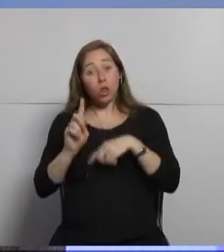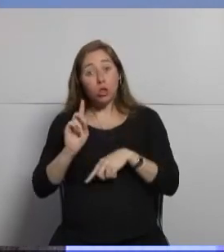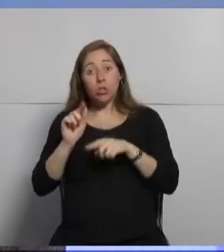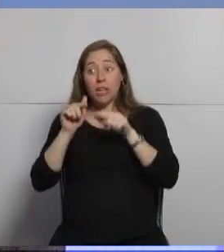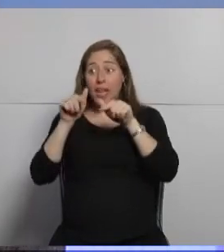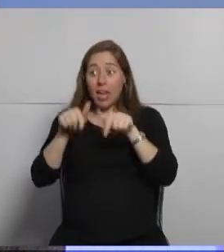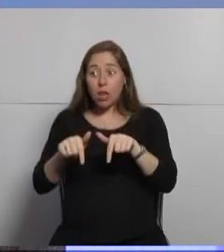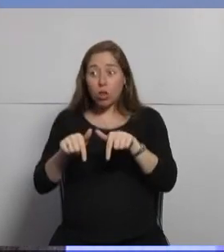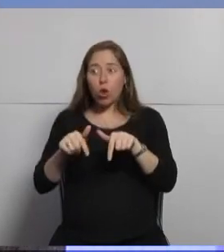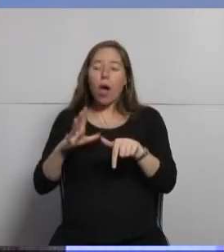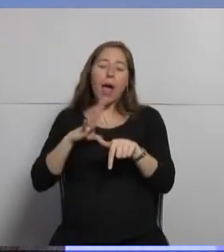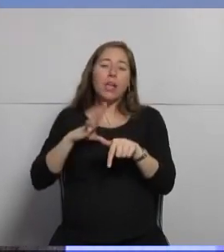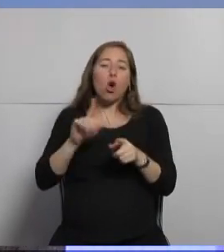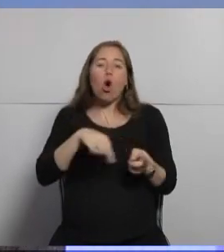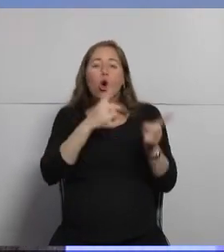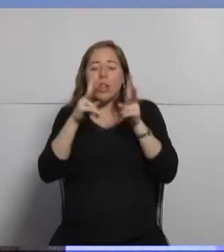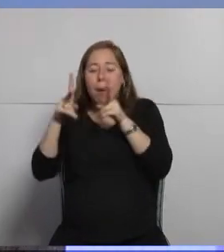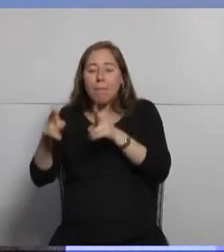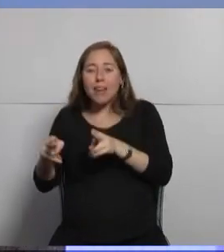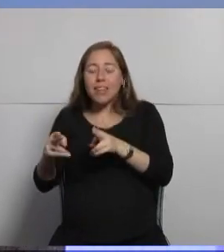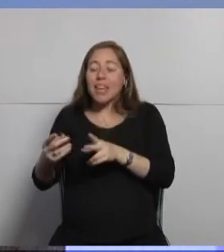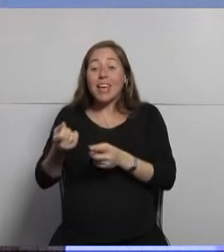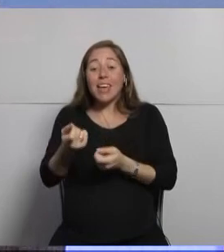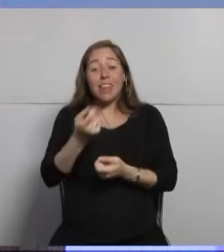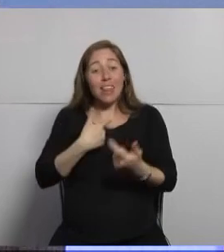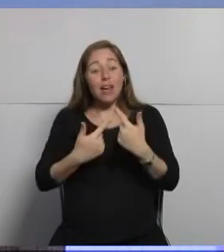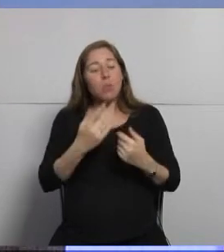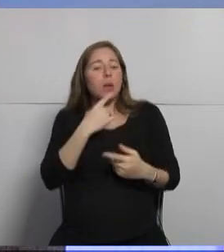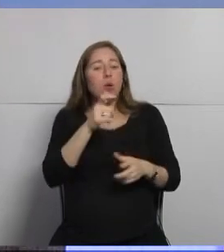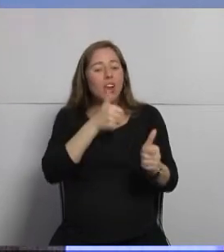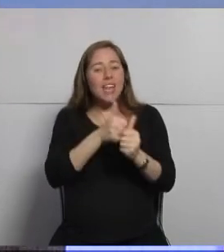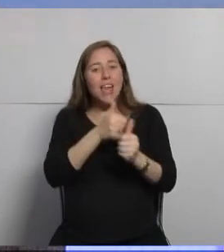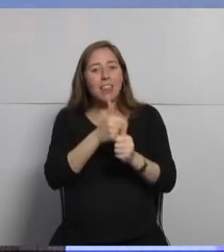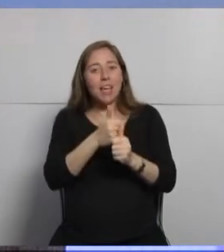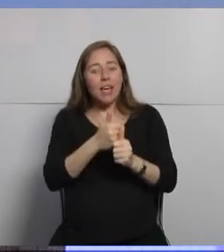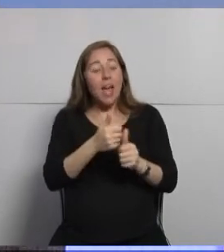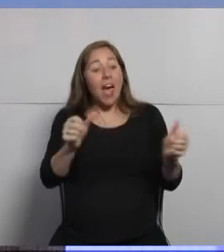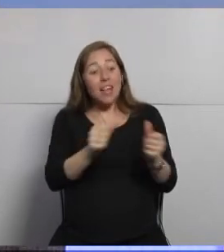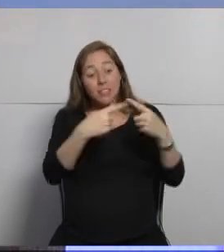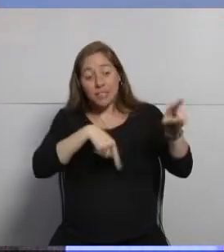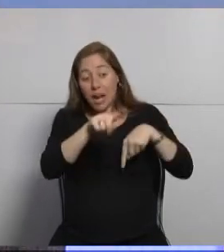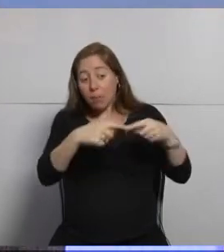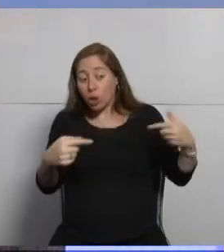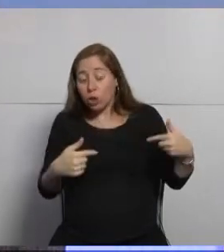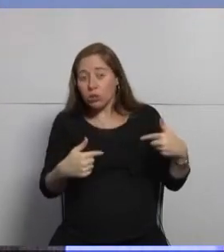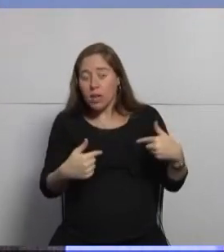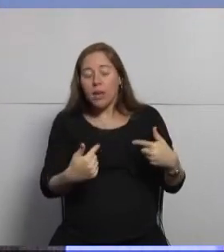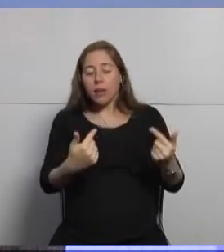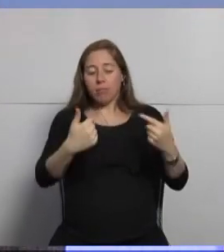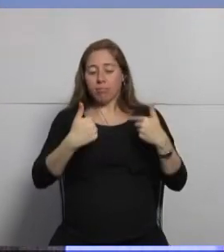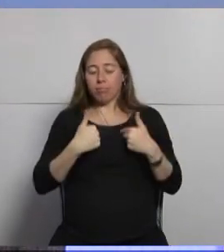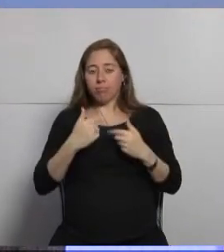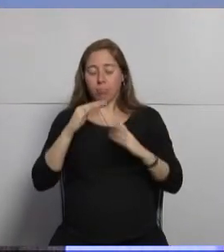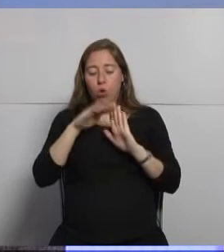tiene el API gateway que es básicamente el que recibe los requests de los clientes y los autentica o sea sabe si